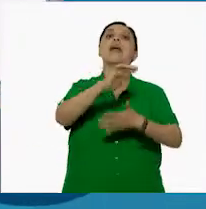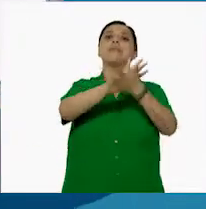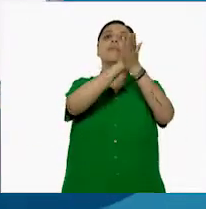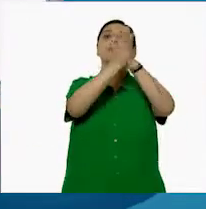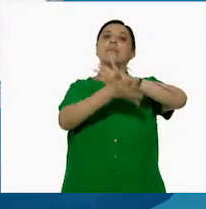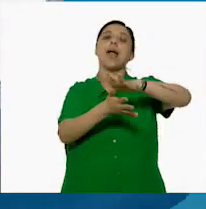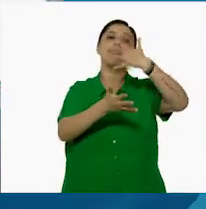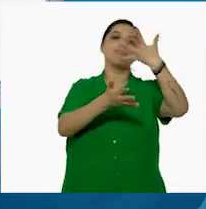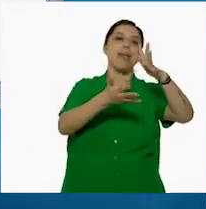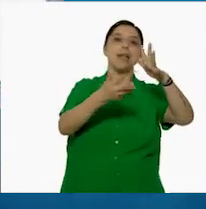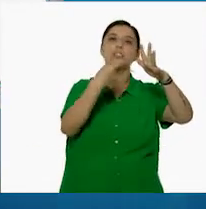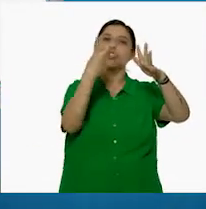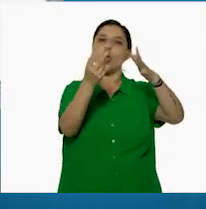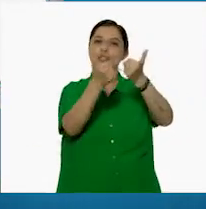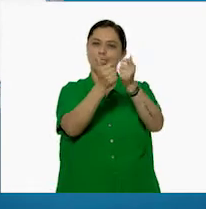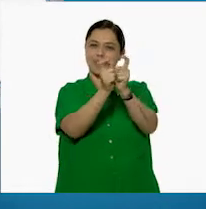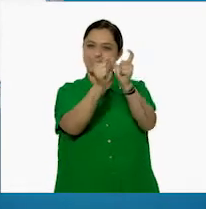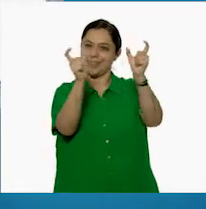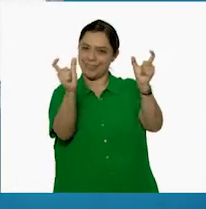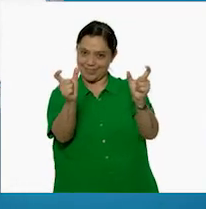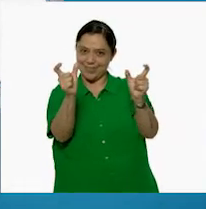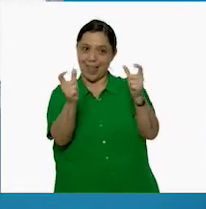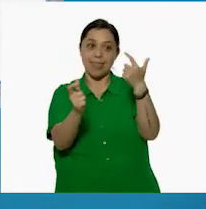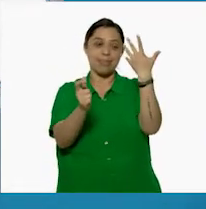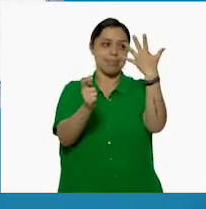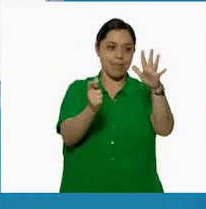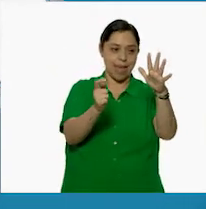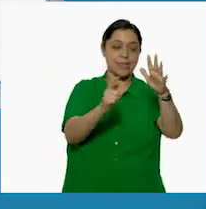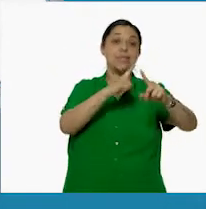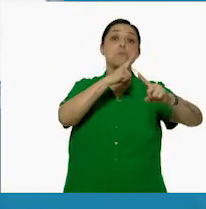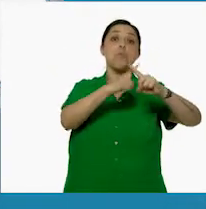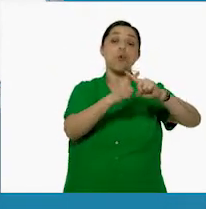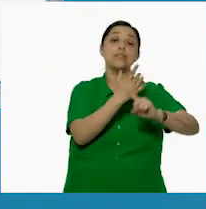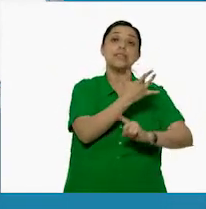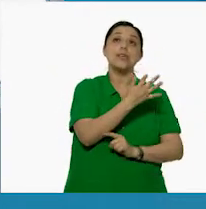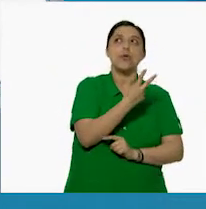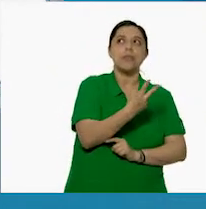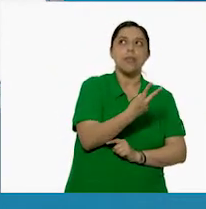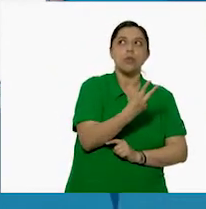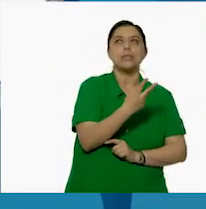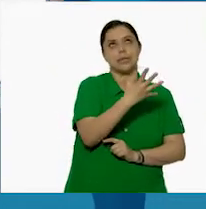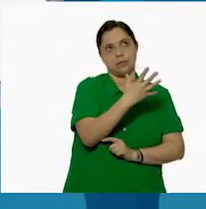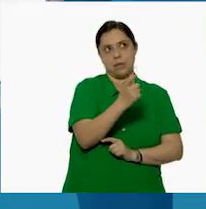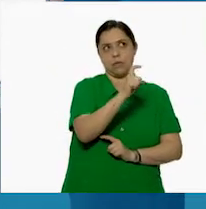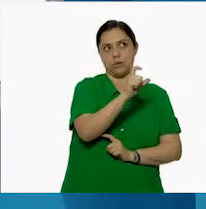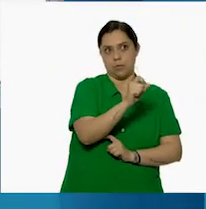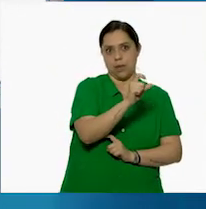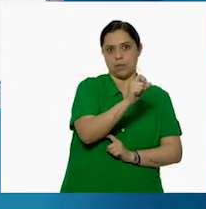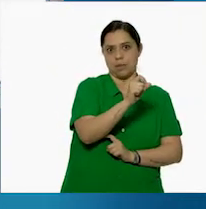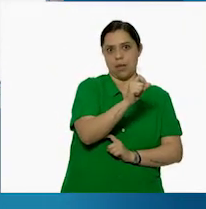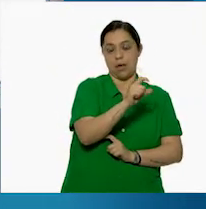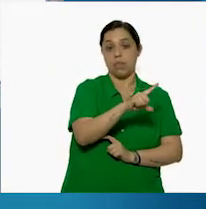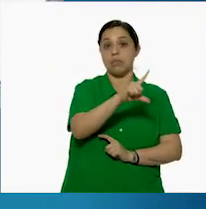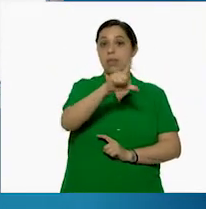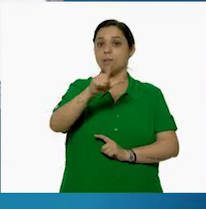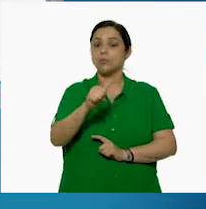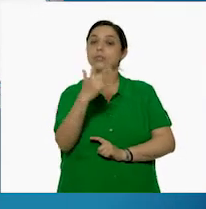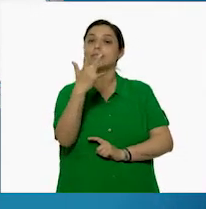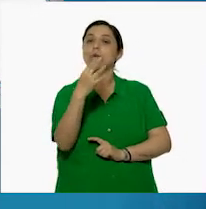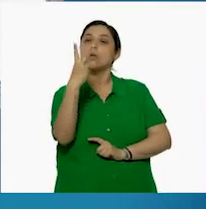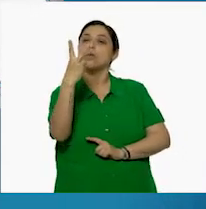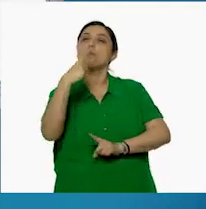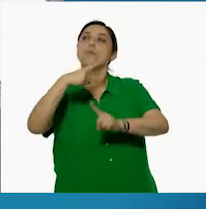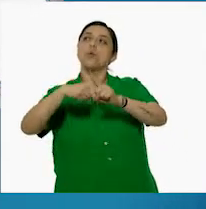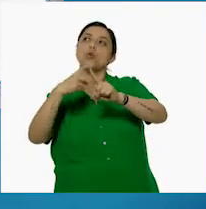Así multiplicas primero 10 por 52. ¡520! ¿Y 52 por 2?